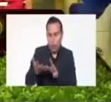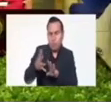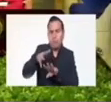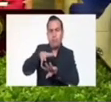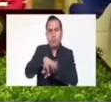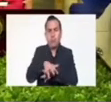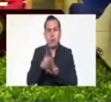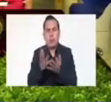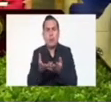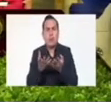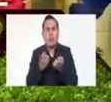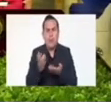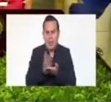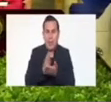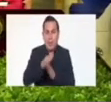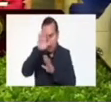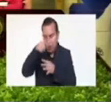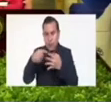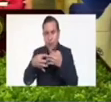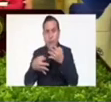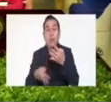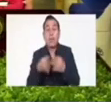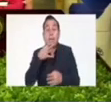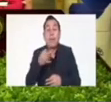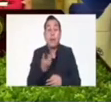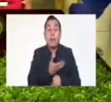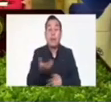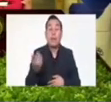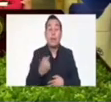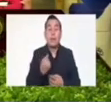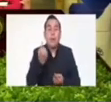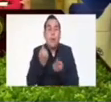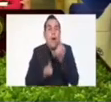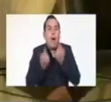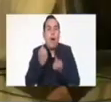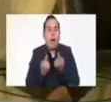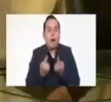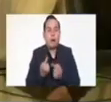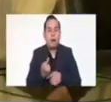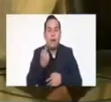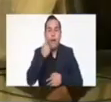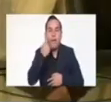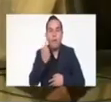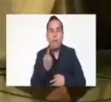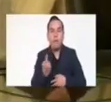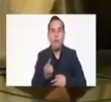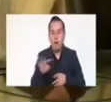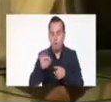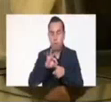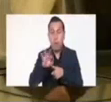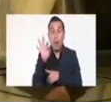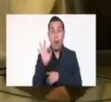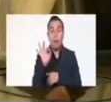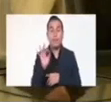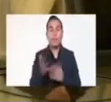Si aquí no queremos hacer nada contra la ley, como usted siempre lo ha mencionado, si no lo más integralmente posible, que la institucionalidad funcione en este